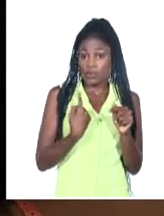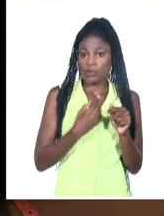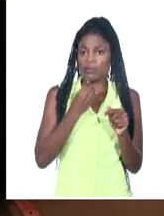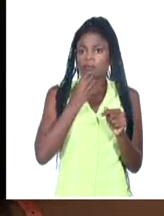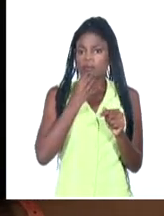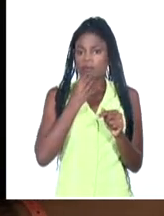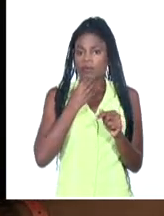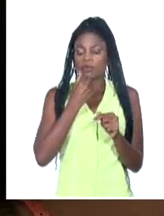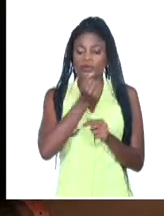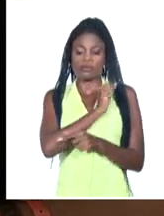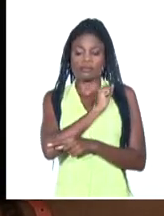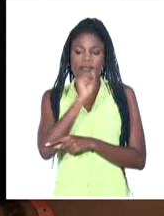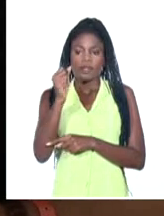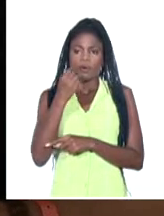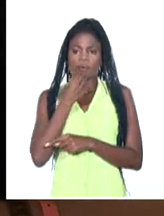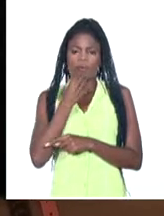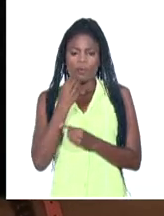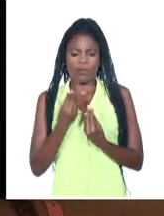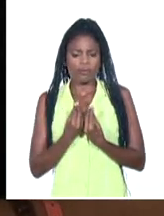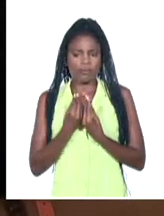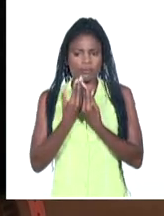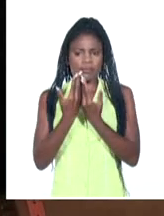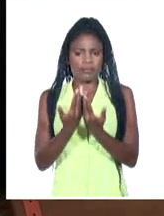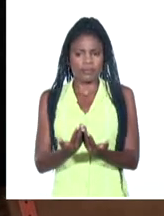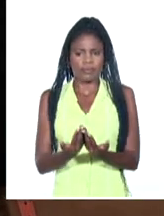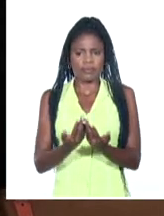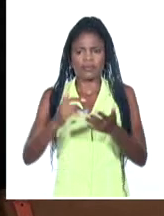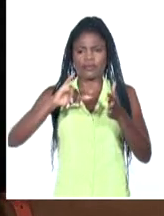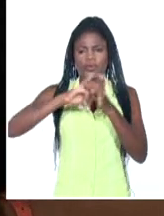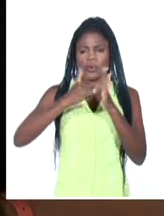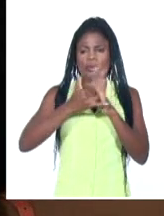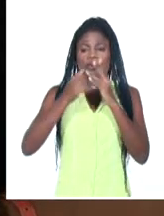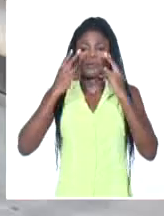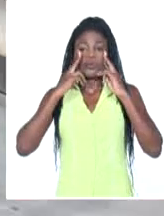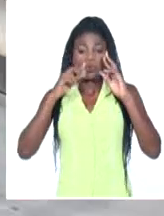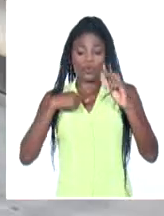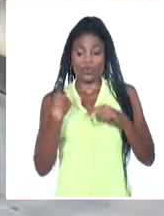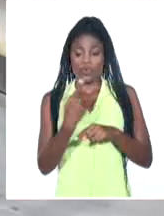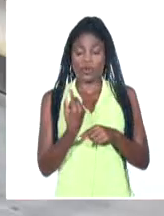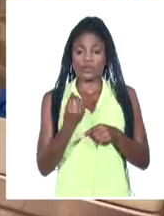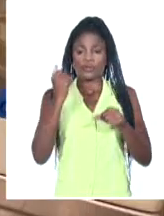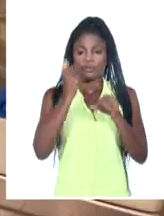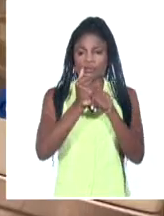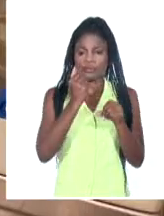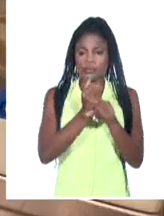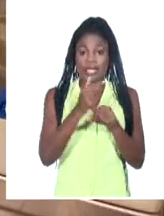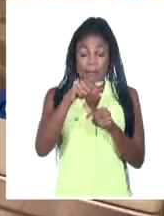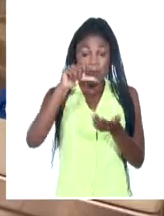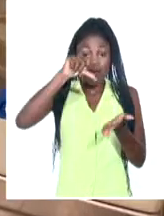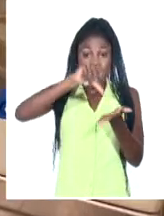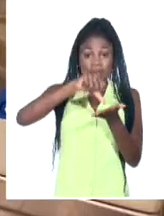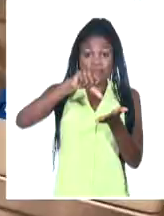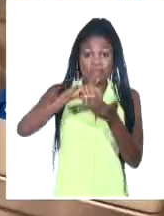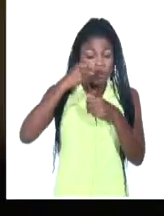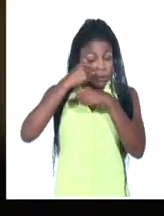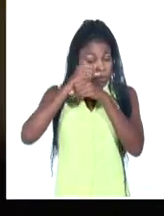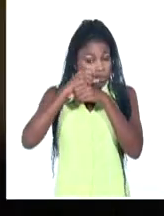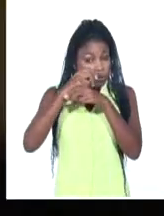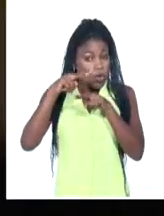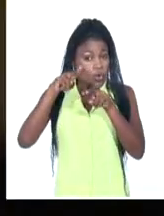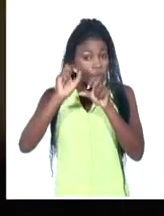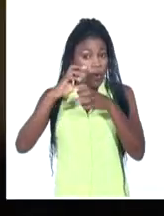un éxito porque le hemos dado un proyecto de vida a nuestros trabajadores. En el centro potencian además nuevas